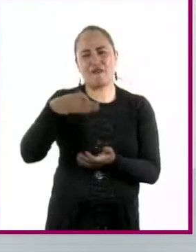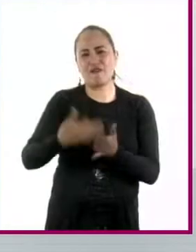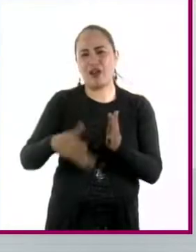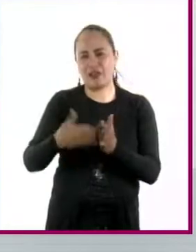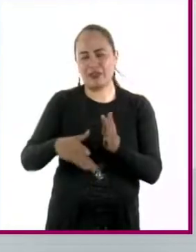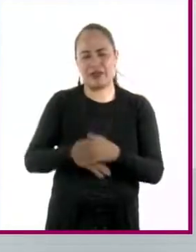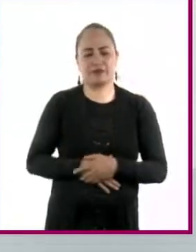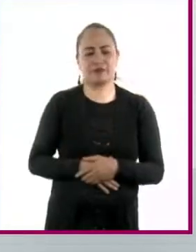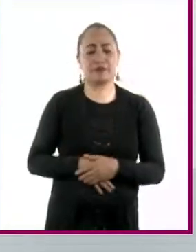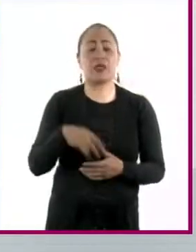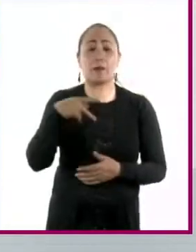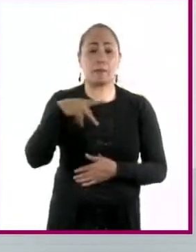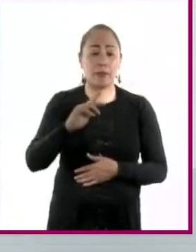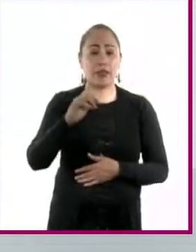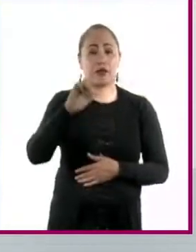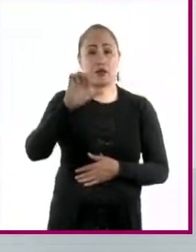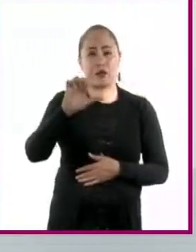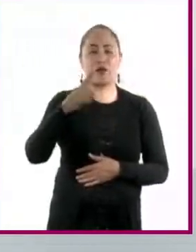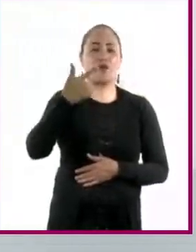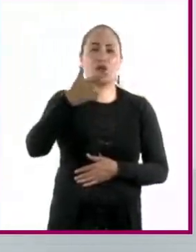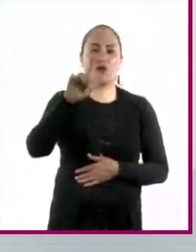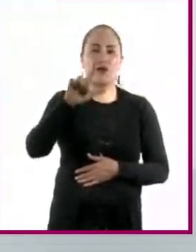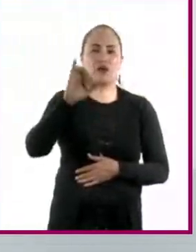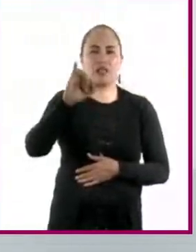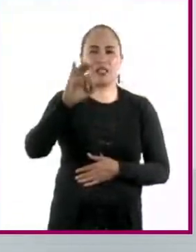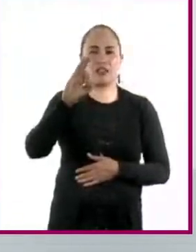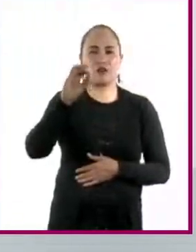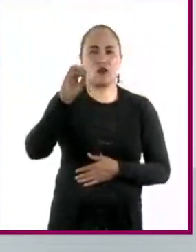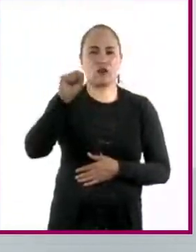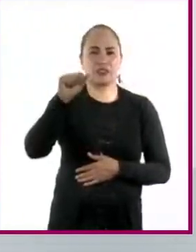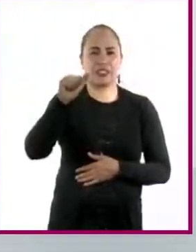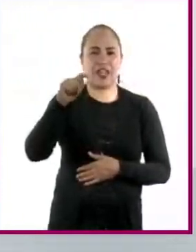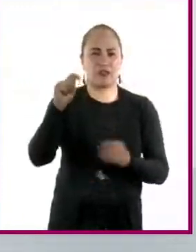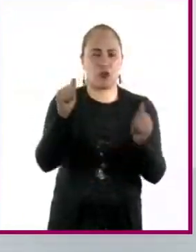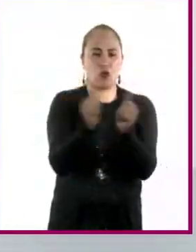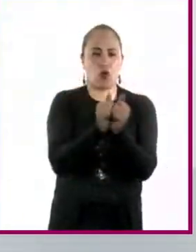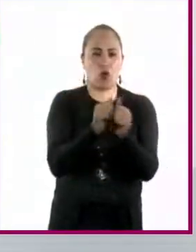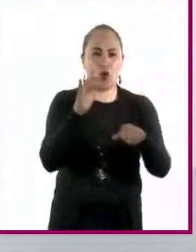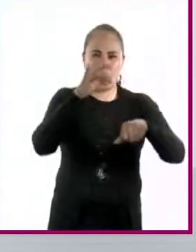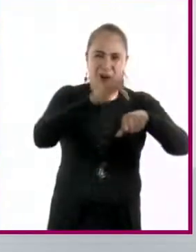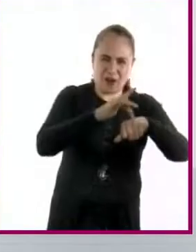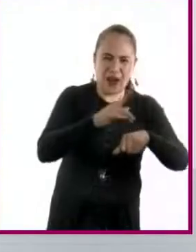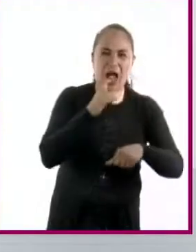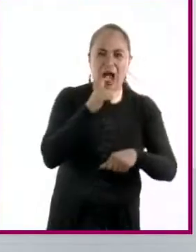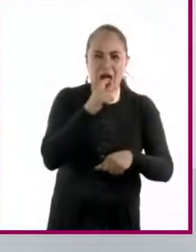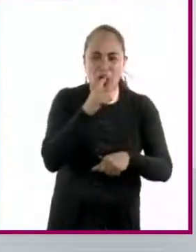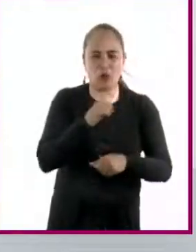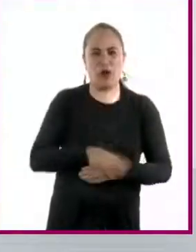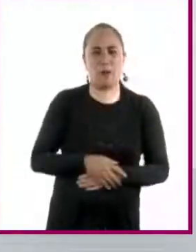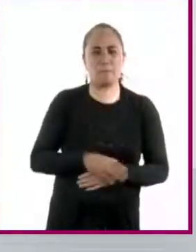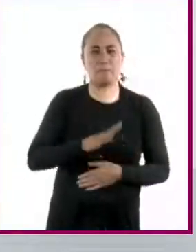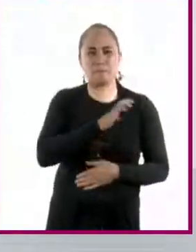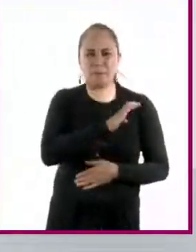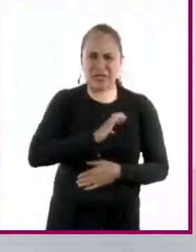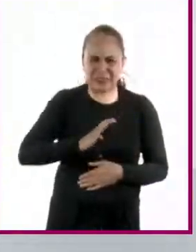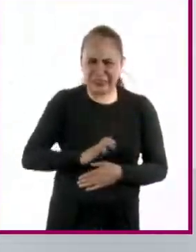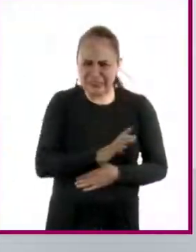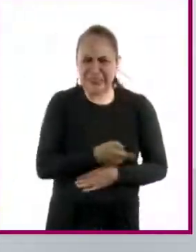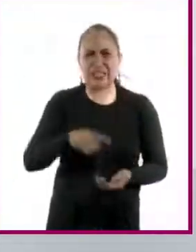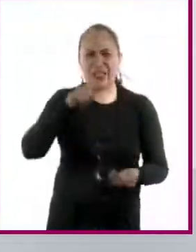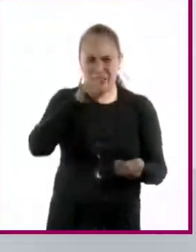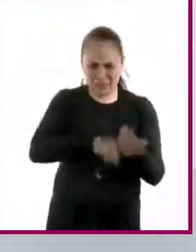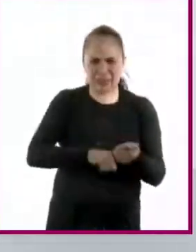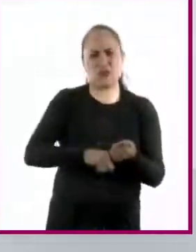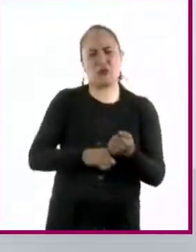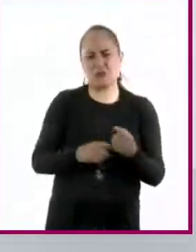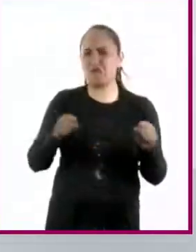es que si entra al agua mata a las cianobacterias y a bacterias que son también